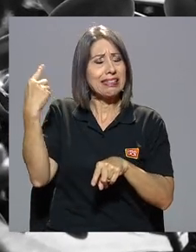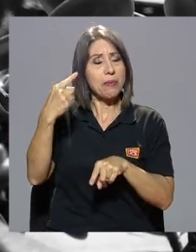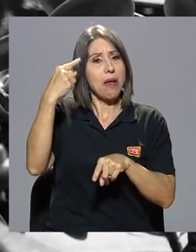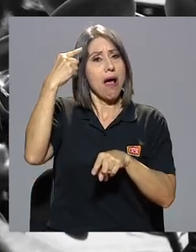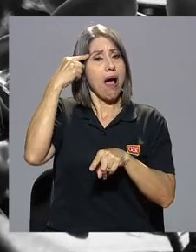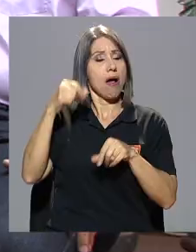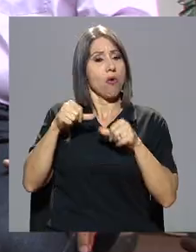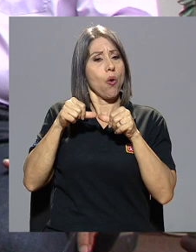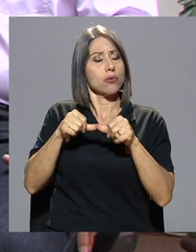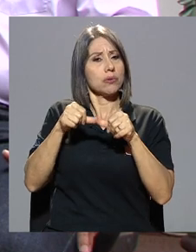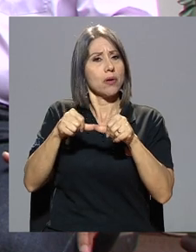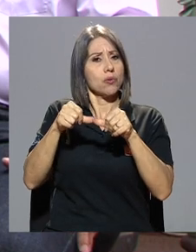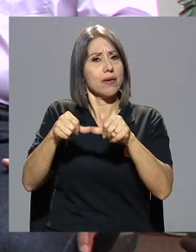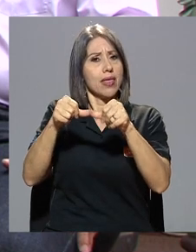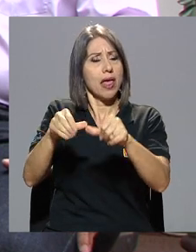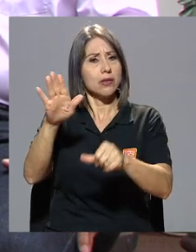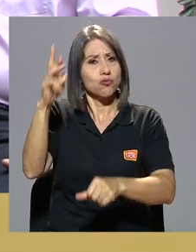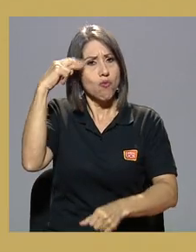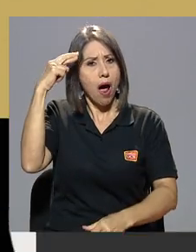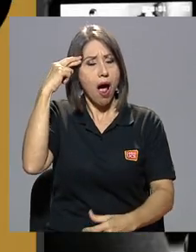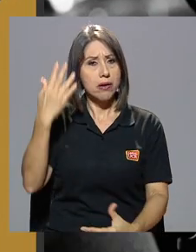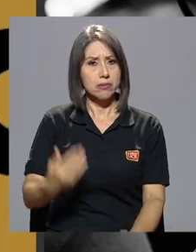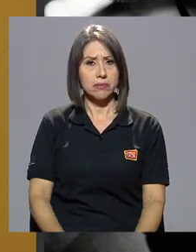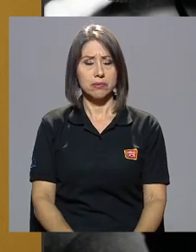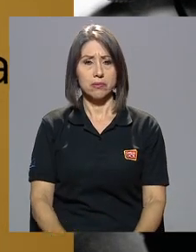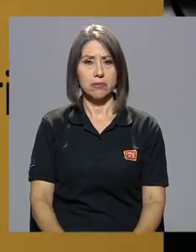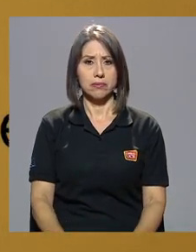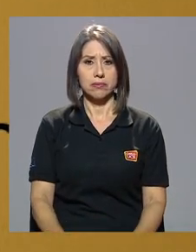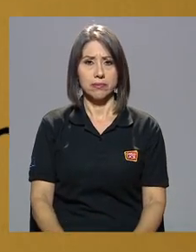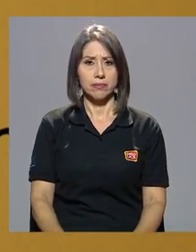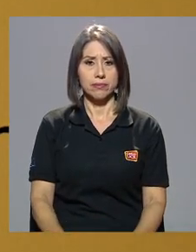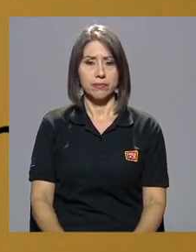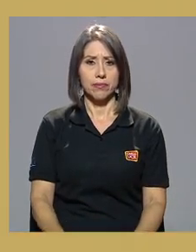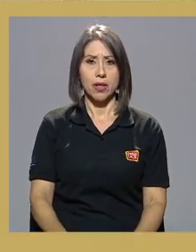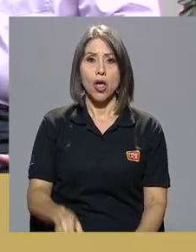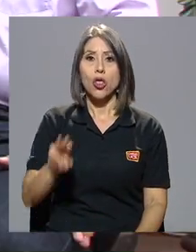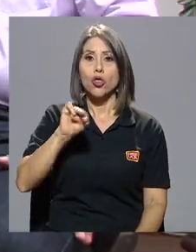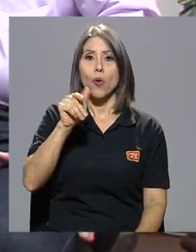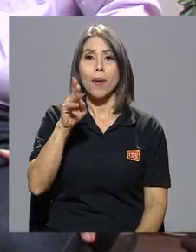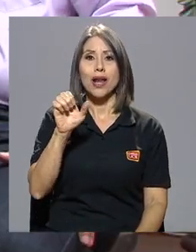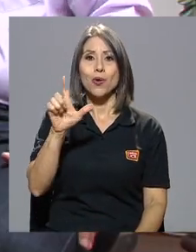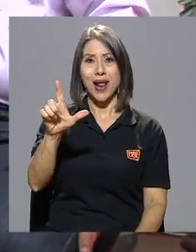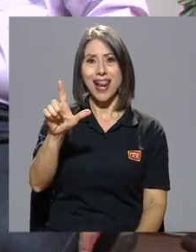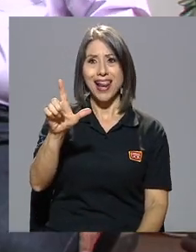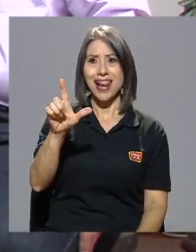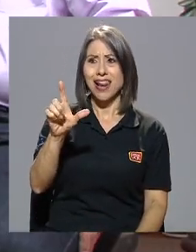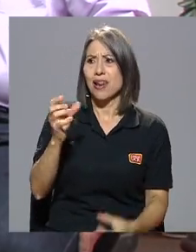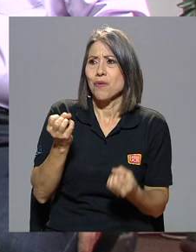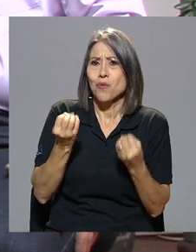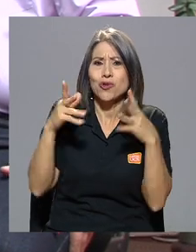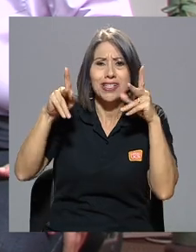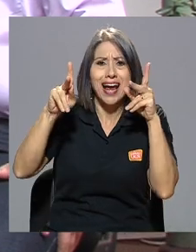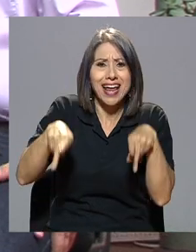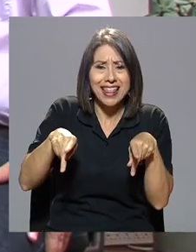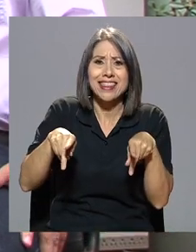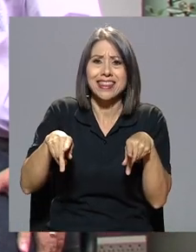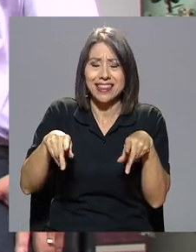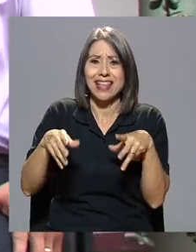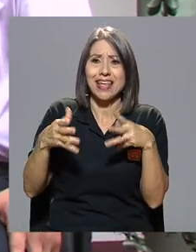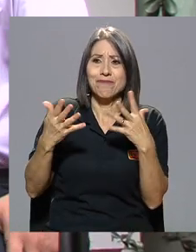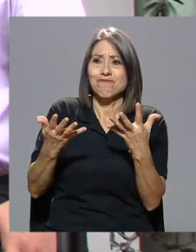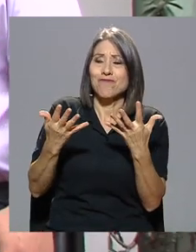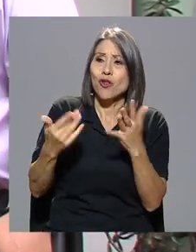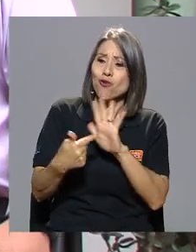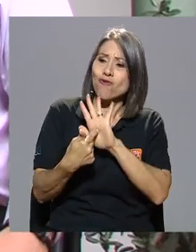consecutividad en su razonamiento del criminal. Don Manuel era interpretado por mucha gente en la